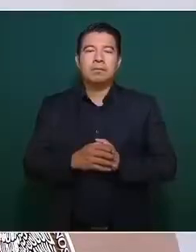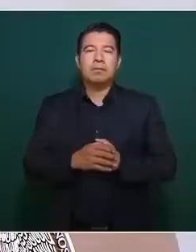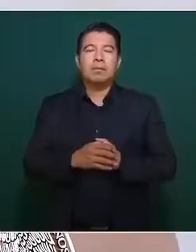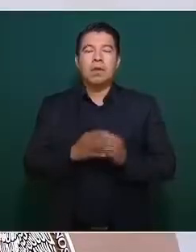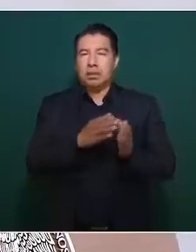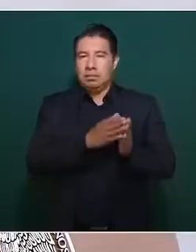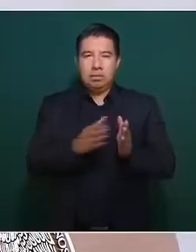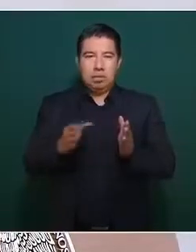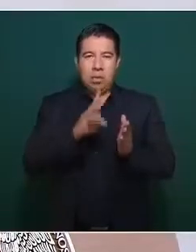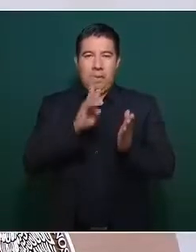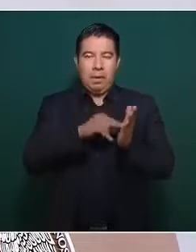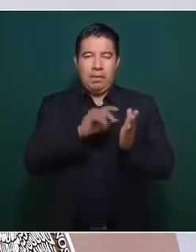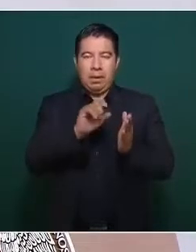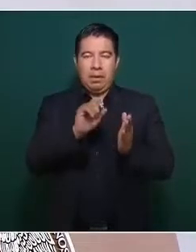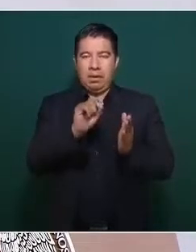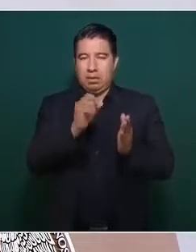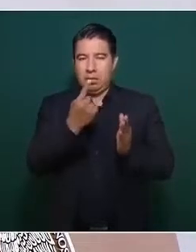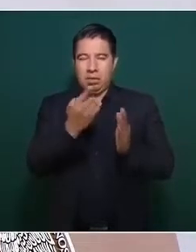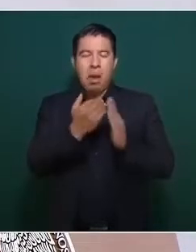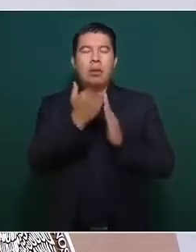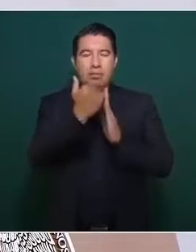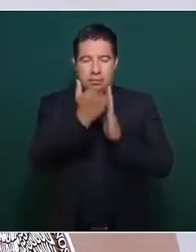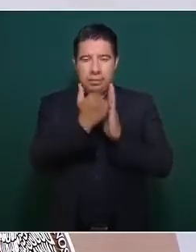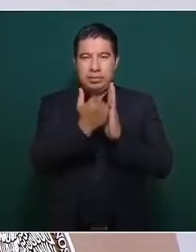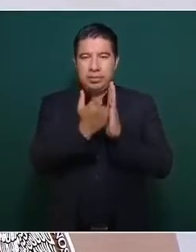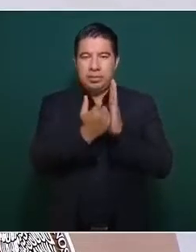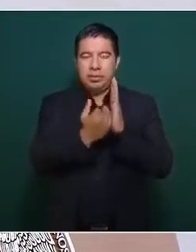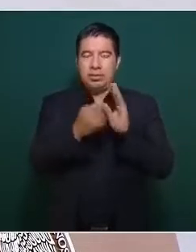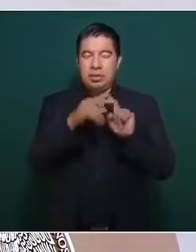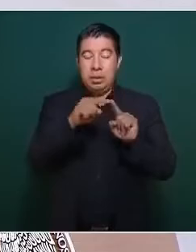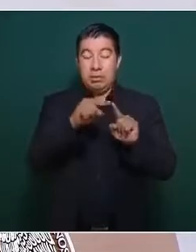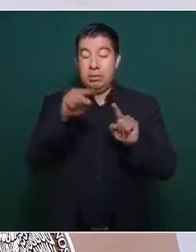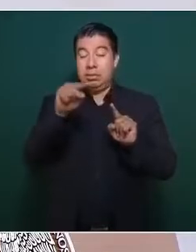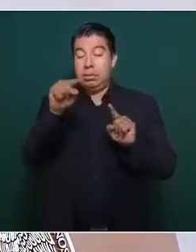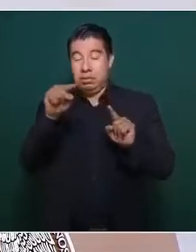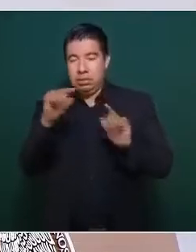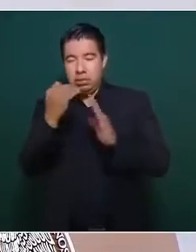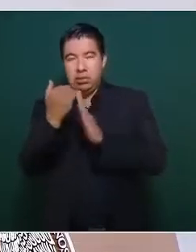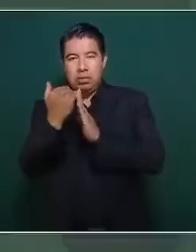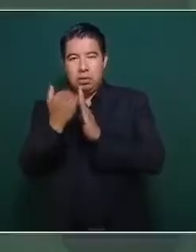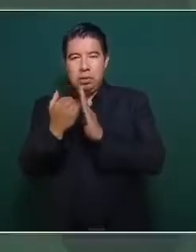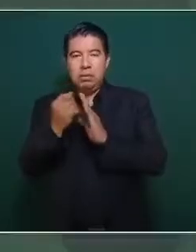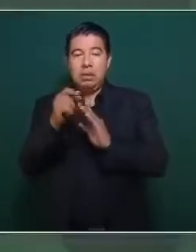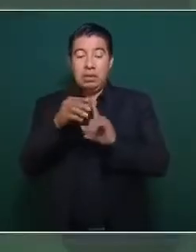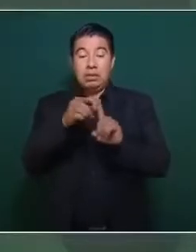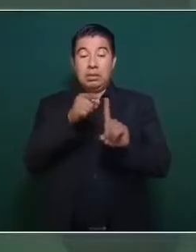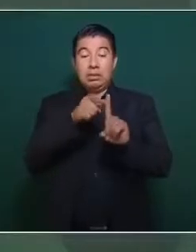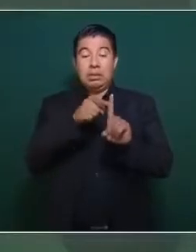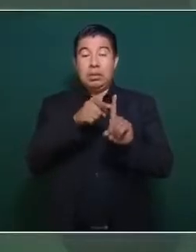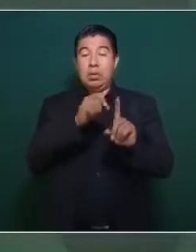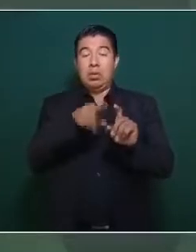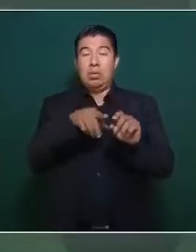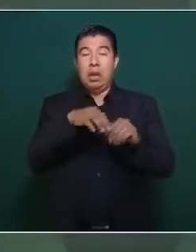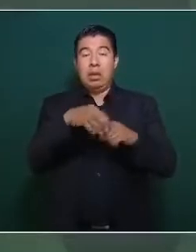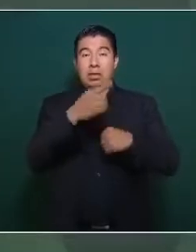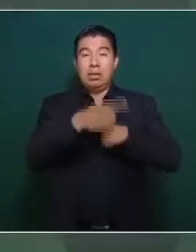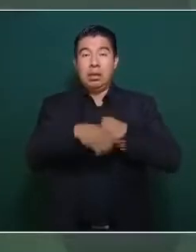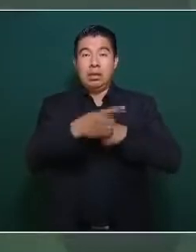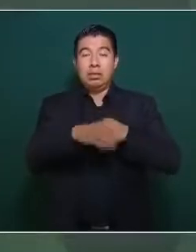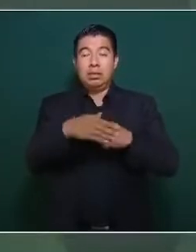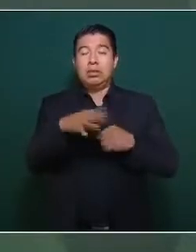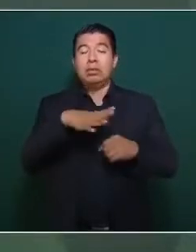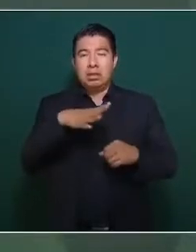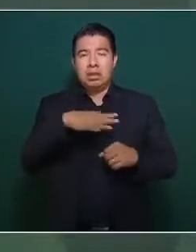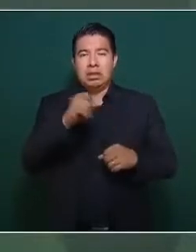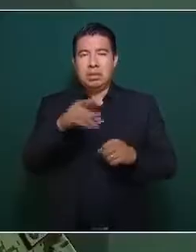Es reducida el alza, la tendencia, pero en fin, es el único delito que se ubica en el Estado que